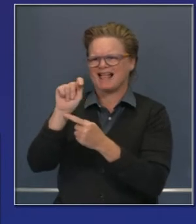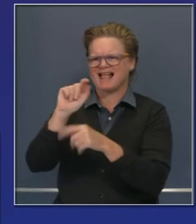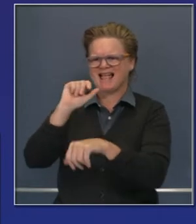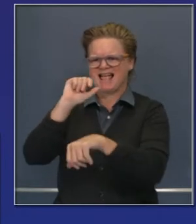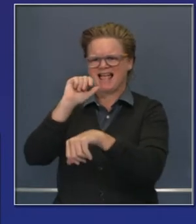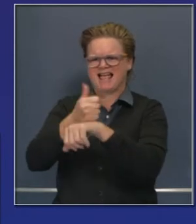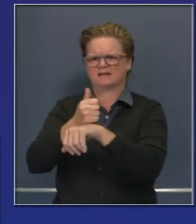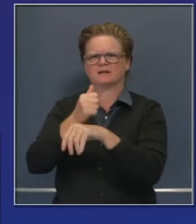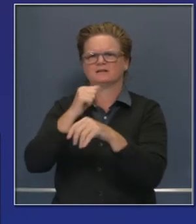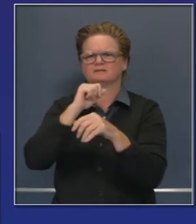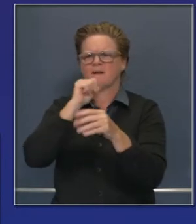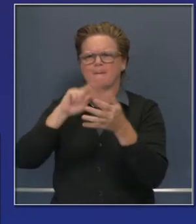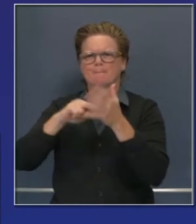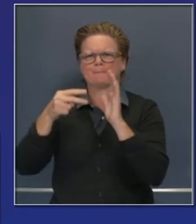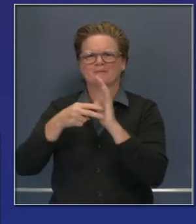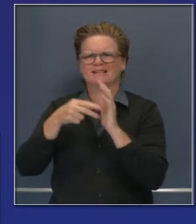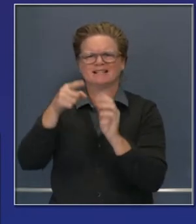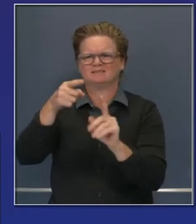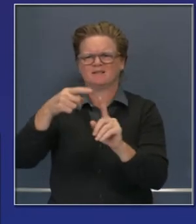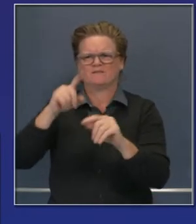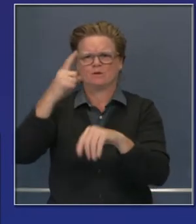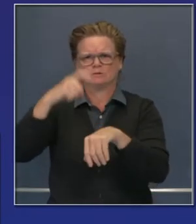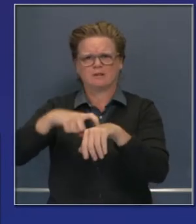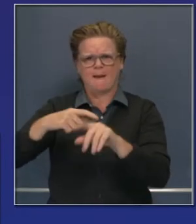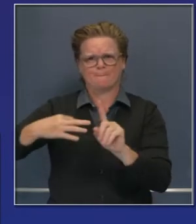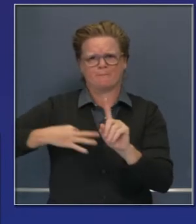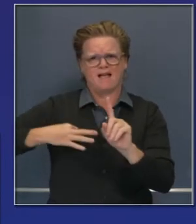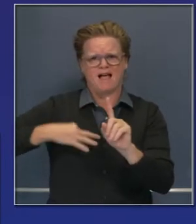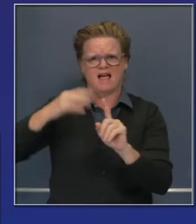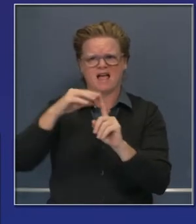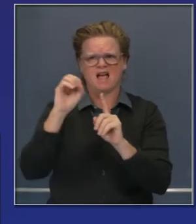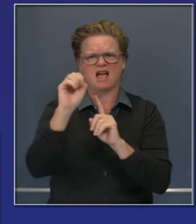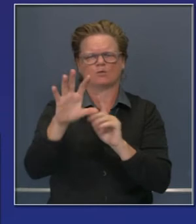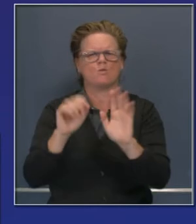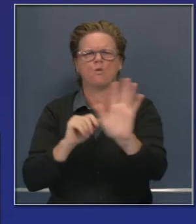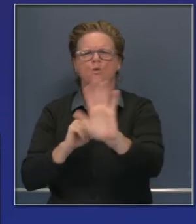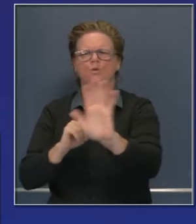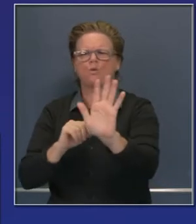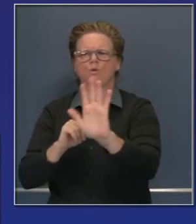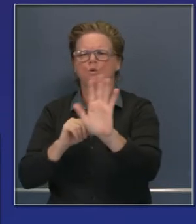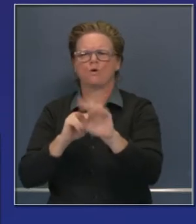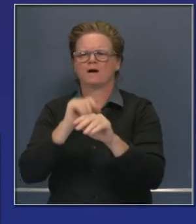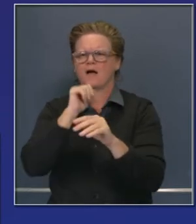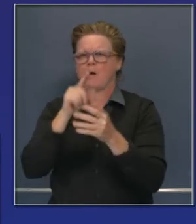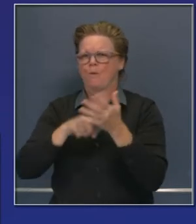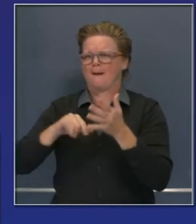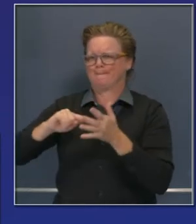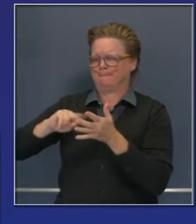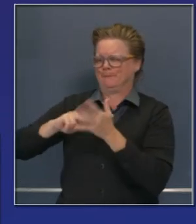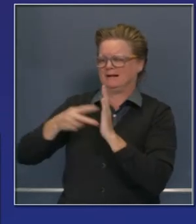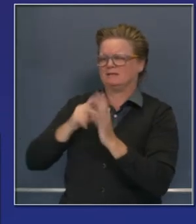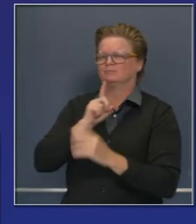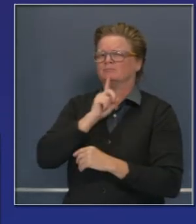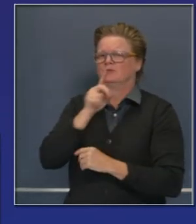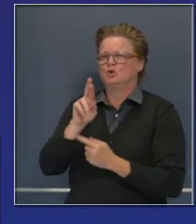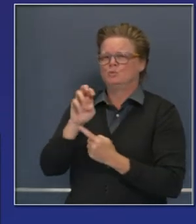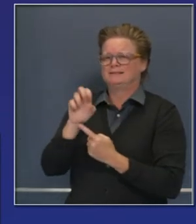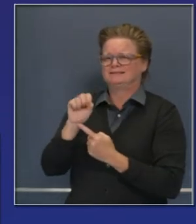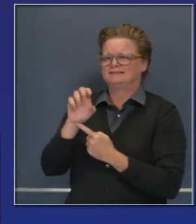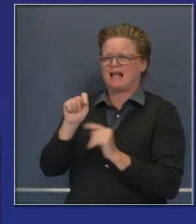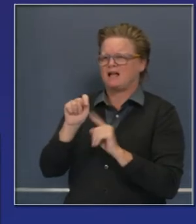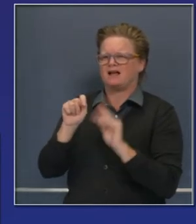beneficios estarán impactados respecto a que se les proporcionen esos beneficios. Todo lo contrario, pensamos que esto